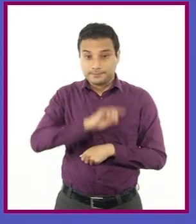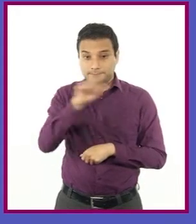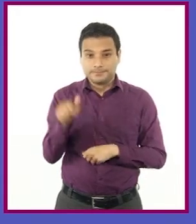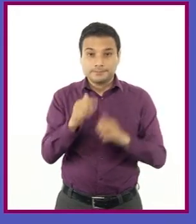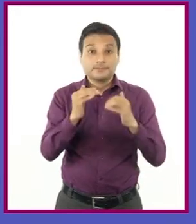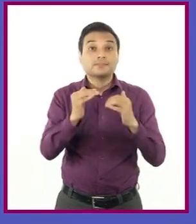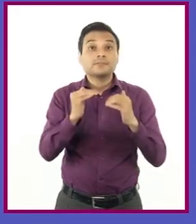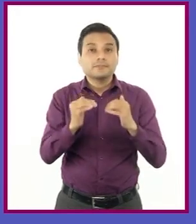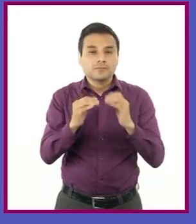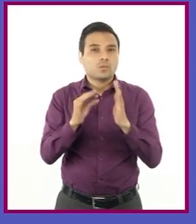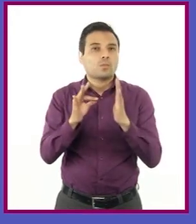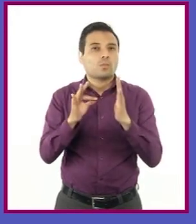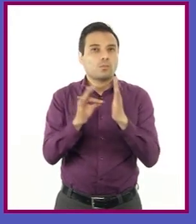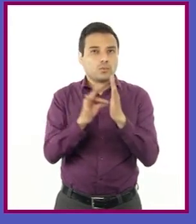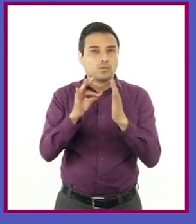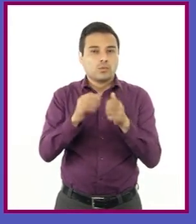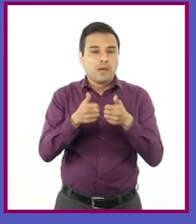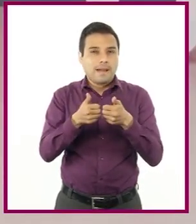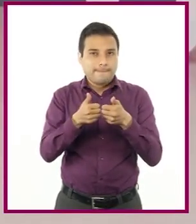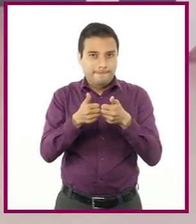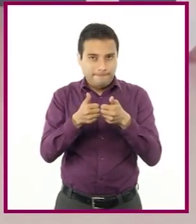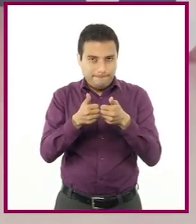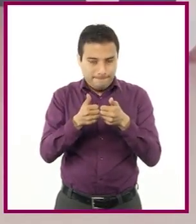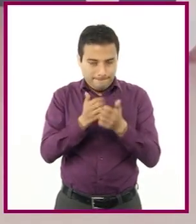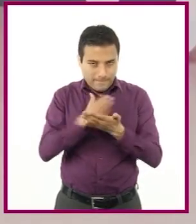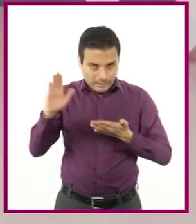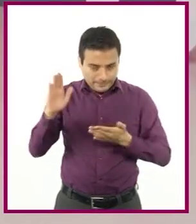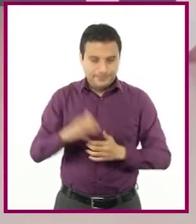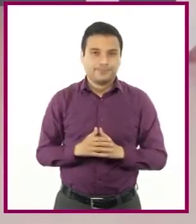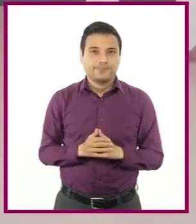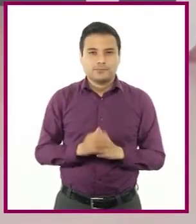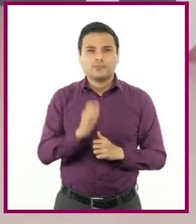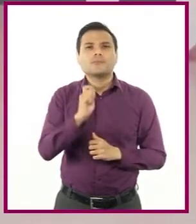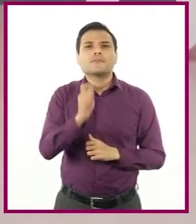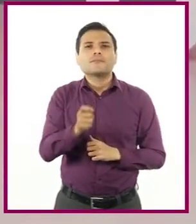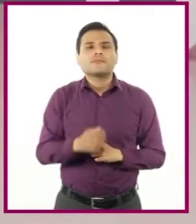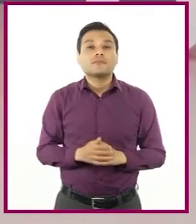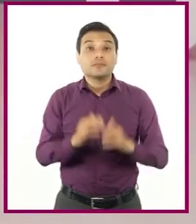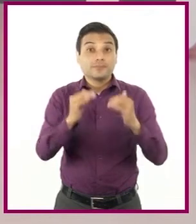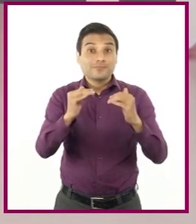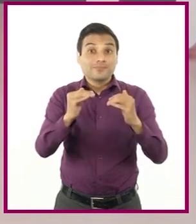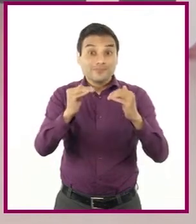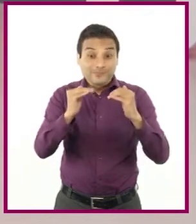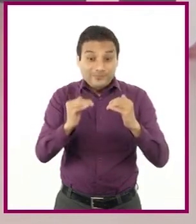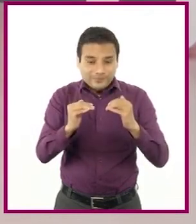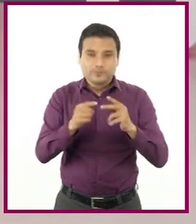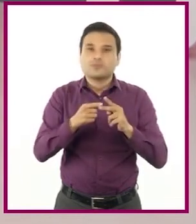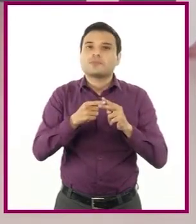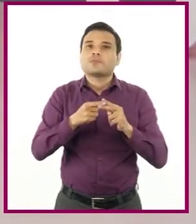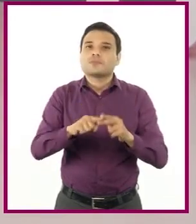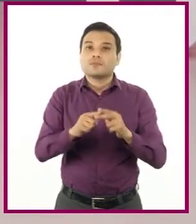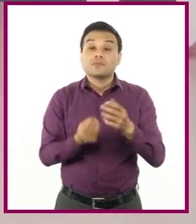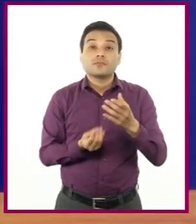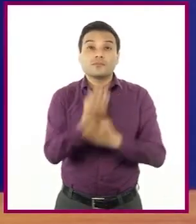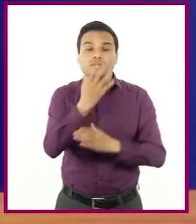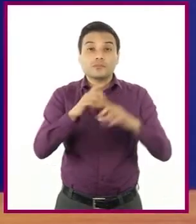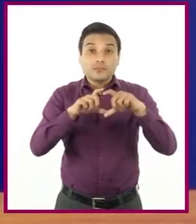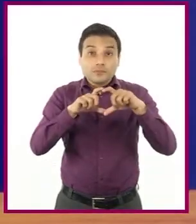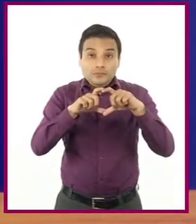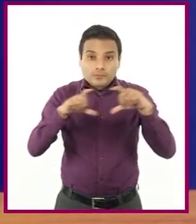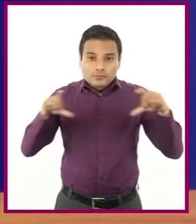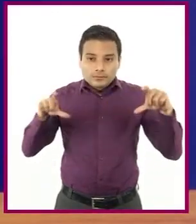punto y aparte. Eso quiere decir que el enunciado siguiente será el principio de un párrafo nuevo, ¿no, profesora?